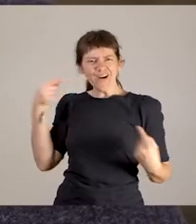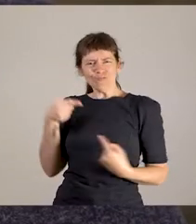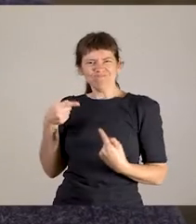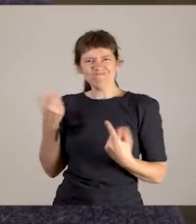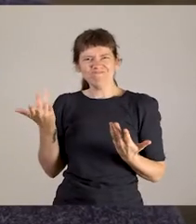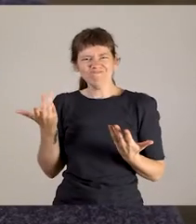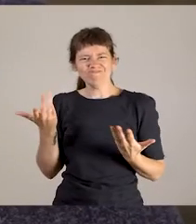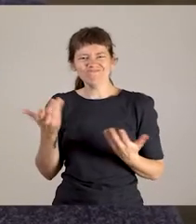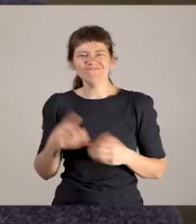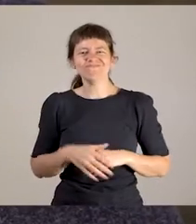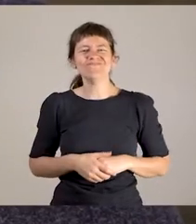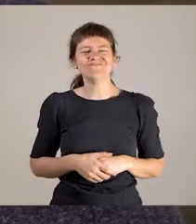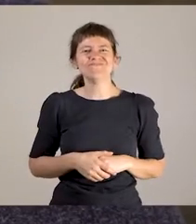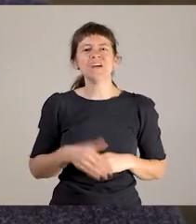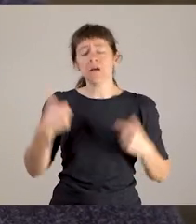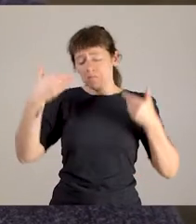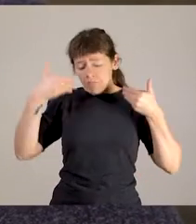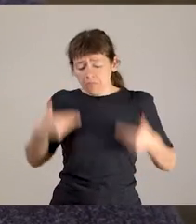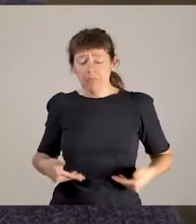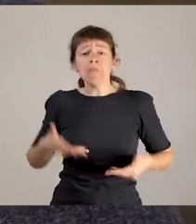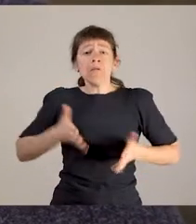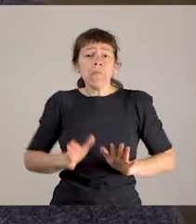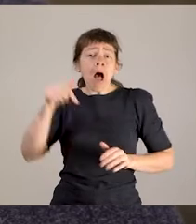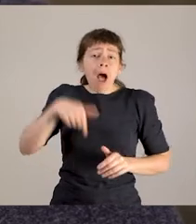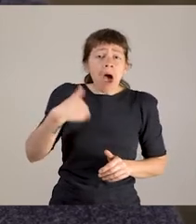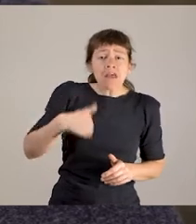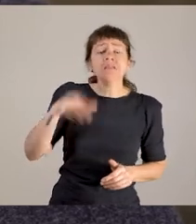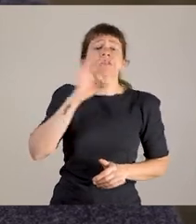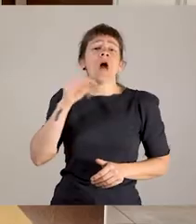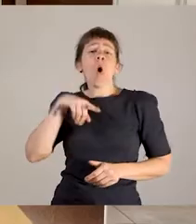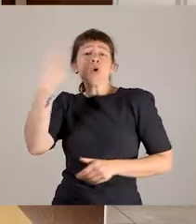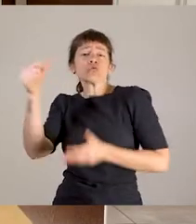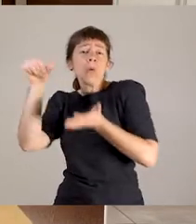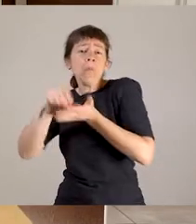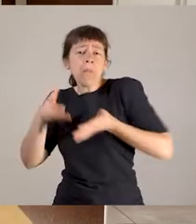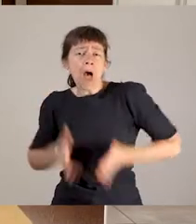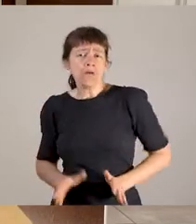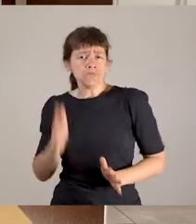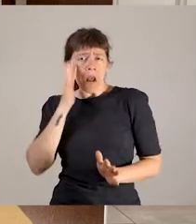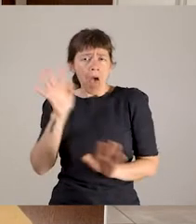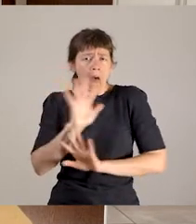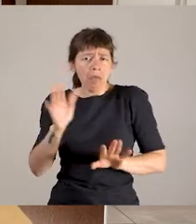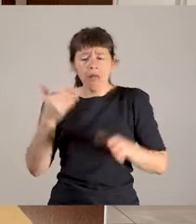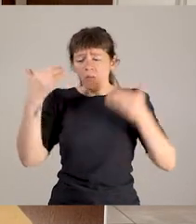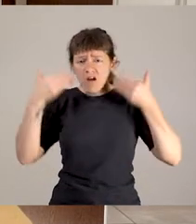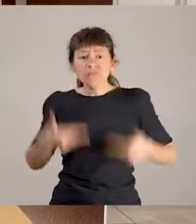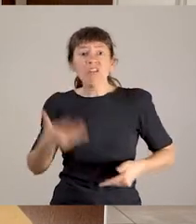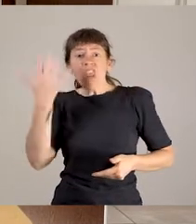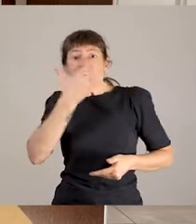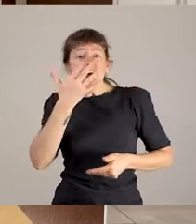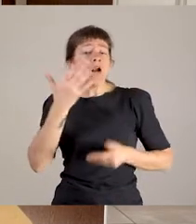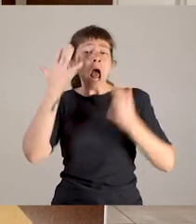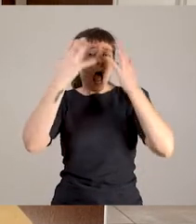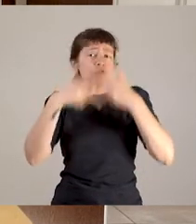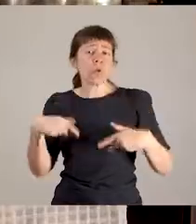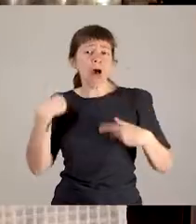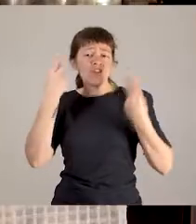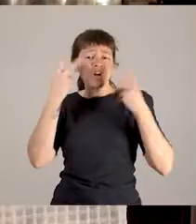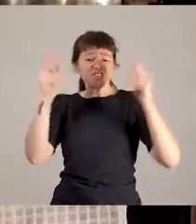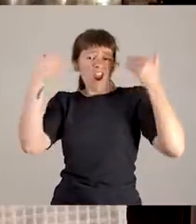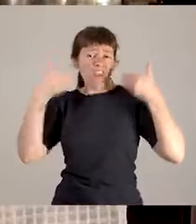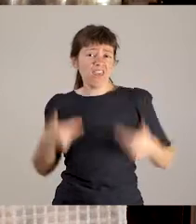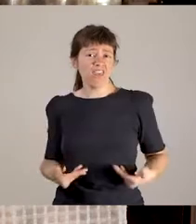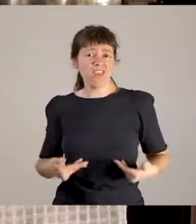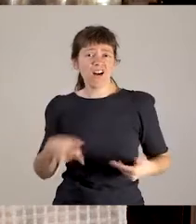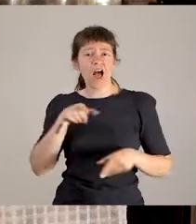-argentinas, son extranjerizadas. Está siempre esa pregunta de dónde sos y la piel ahí aparece como esa frontera. Como